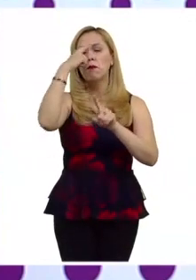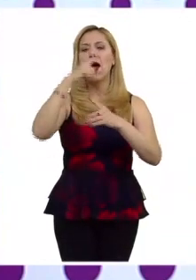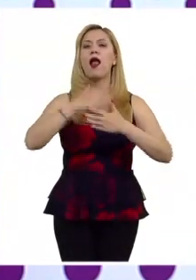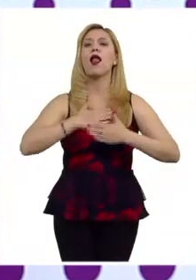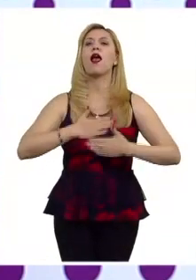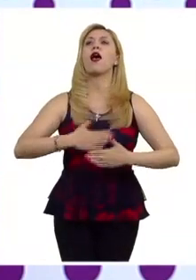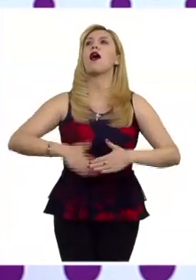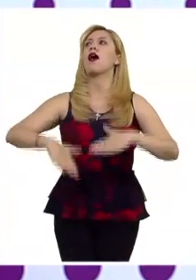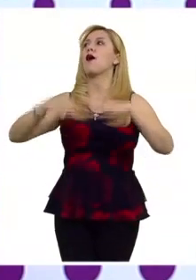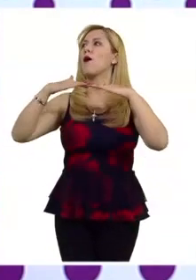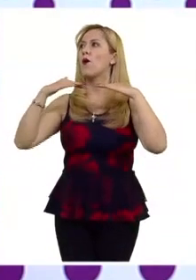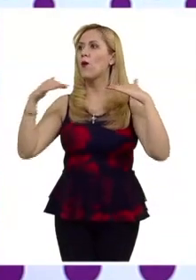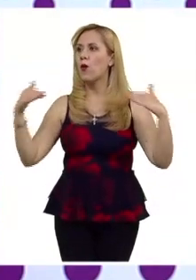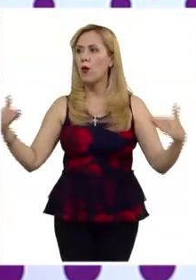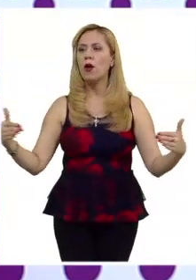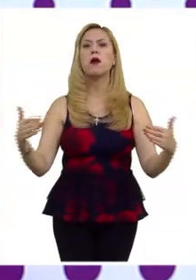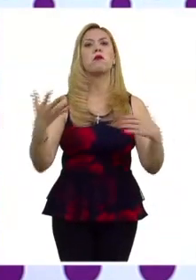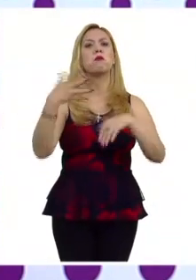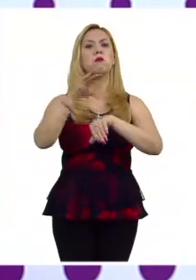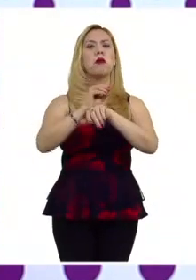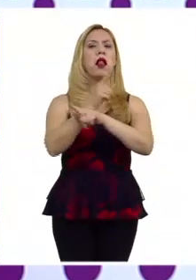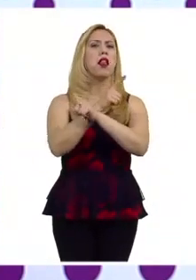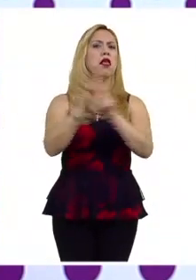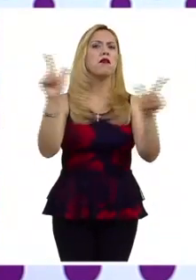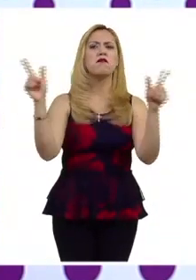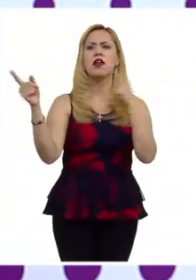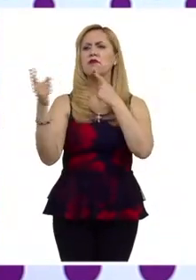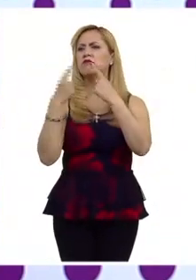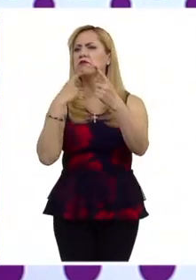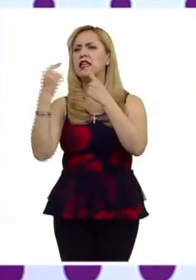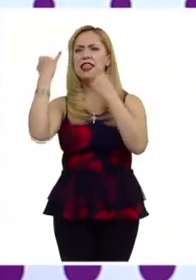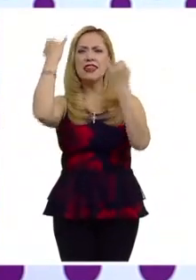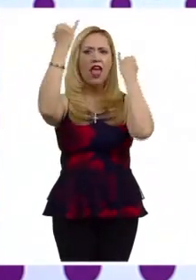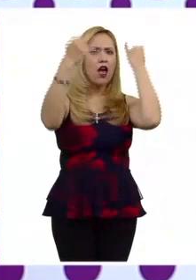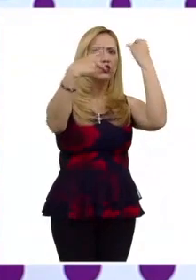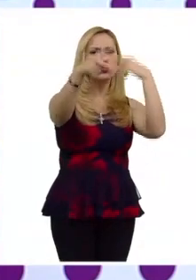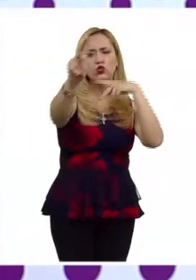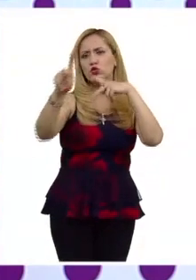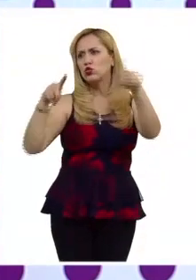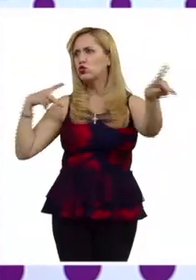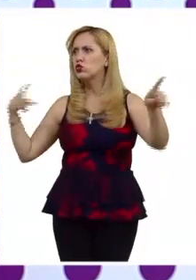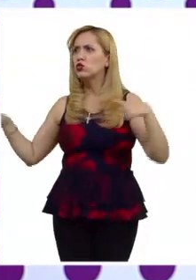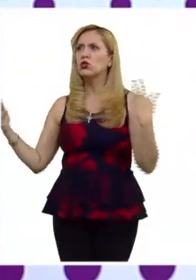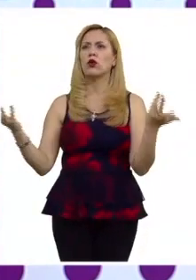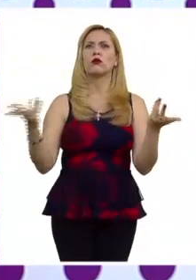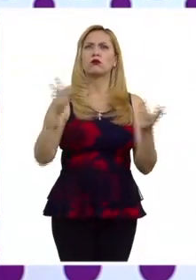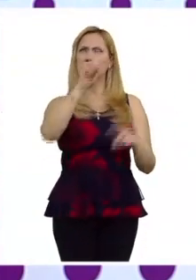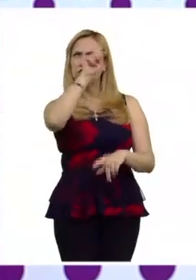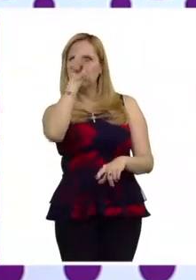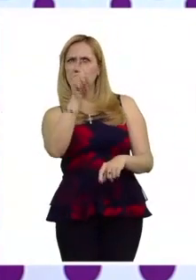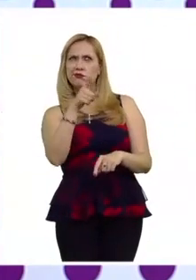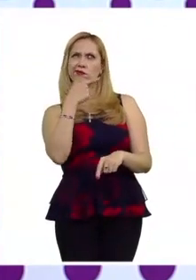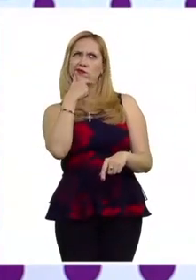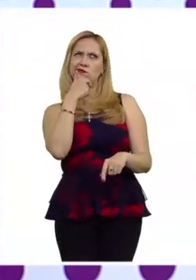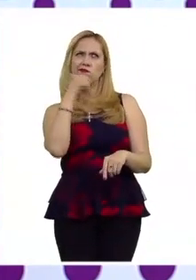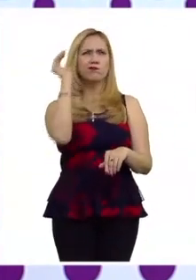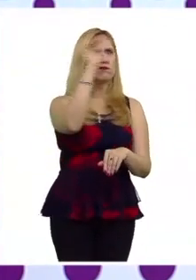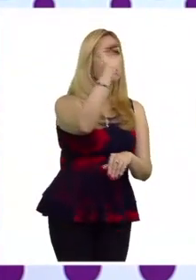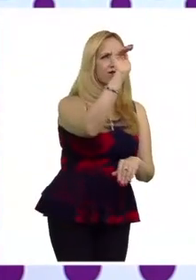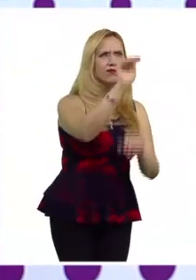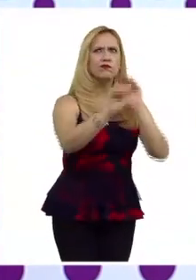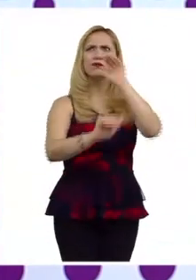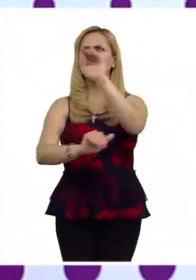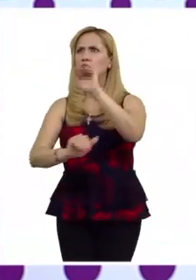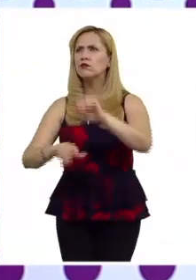Permite el libre debate de las ideas, la crítica al gobierno, el cuestionamiento a funcionarios públicos